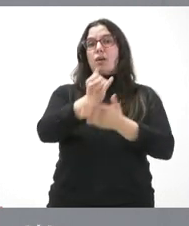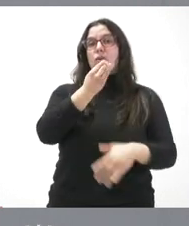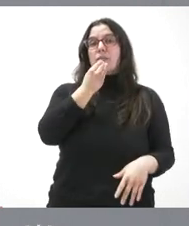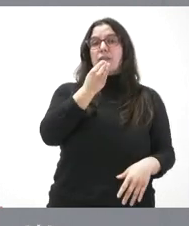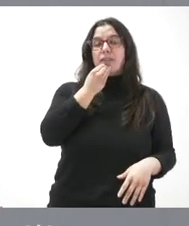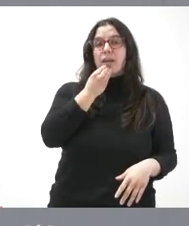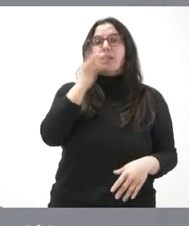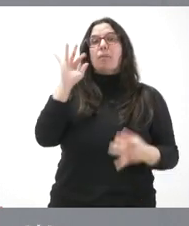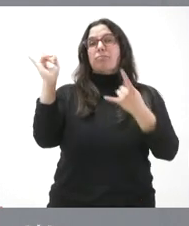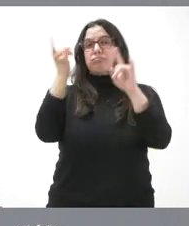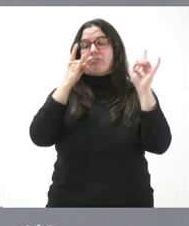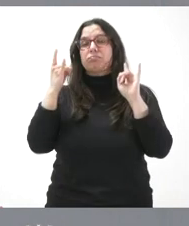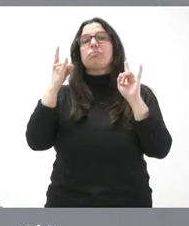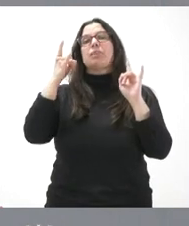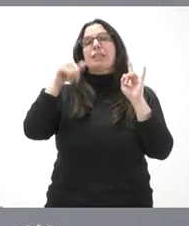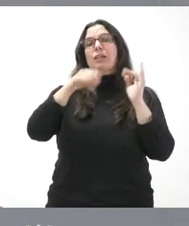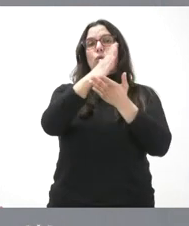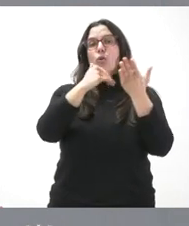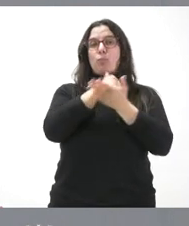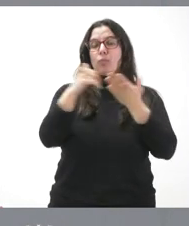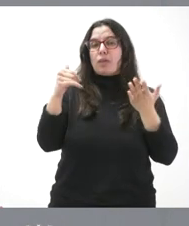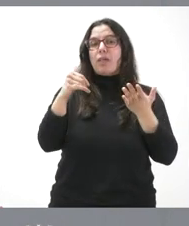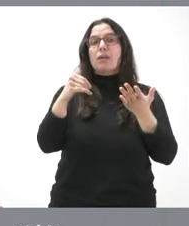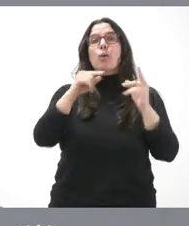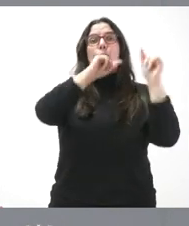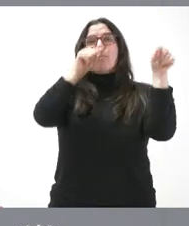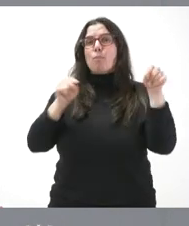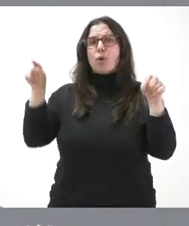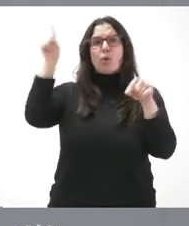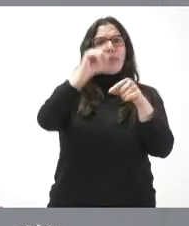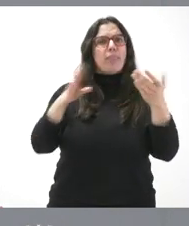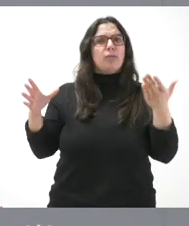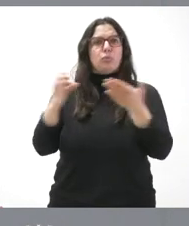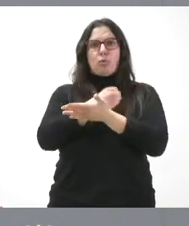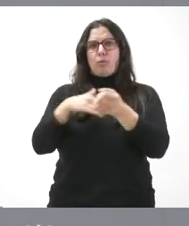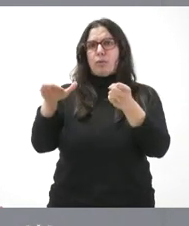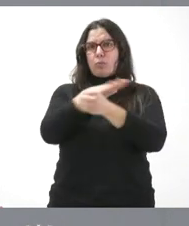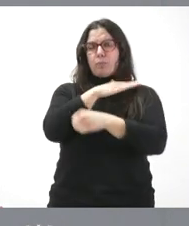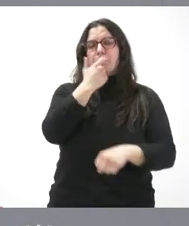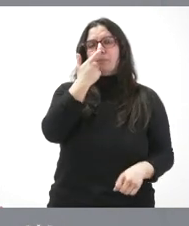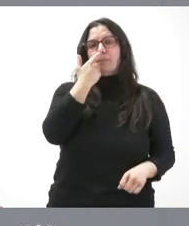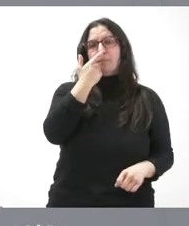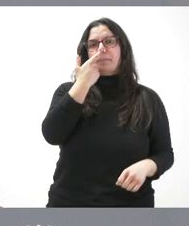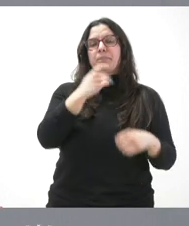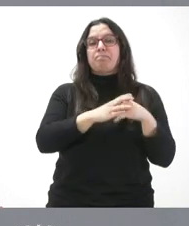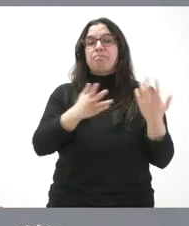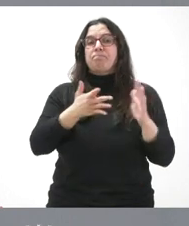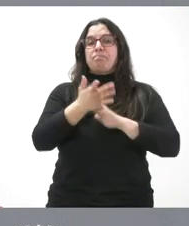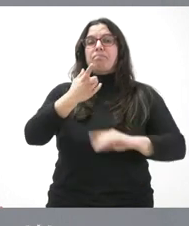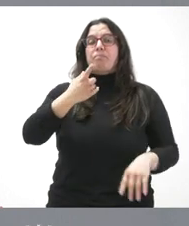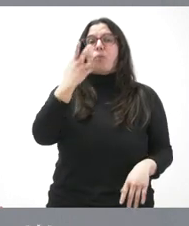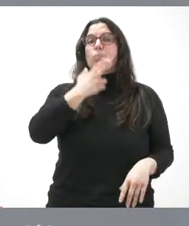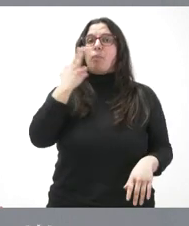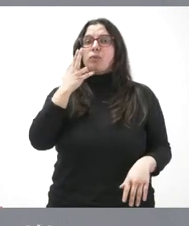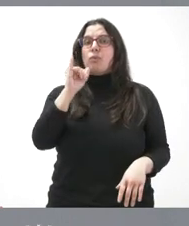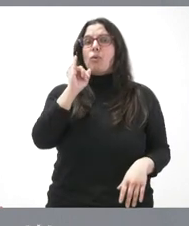silvícola de nuestra comunidad autónoma que llega a todas las provincias de Castilla y León. Hay un compromiso vinculado